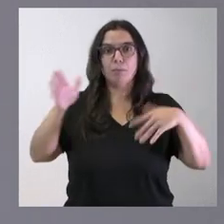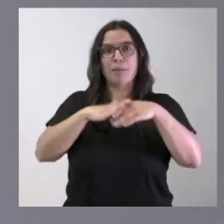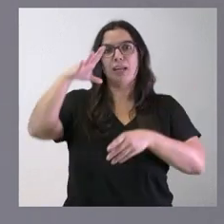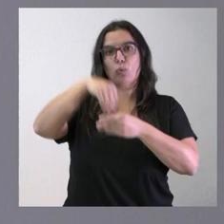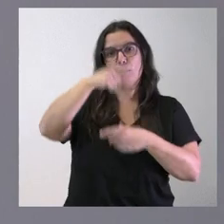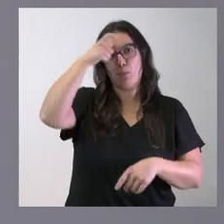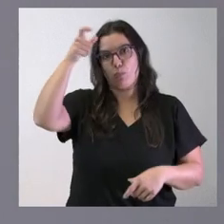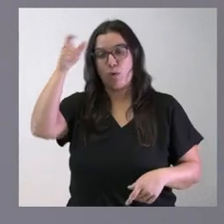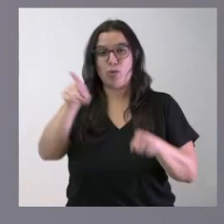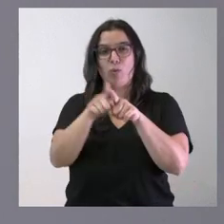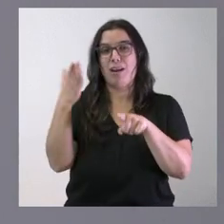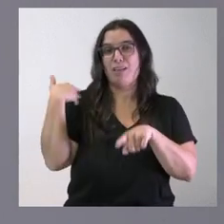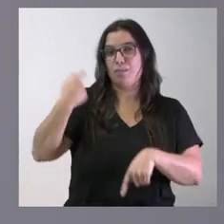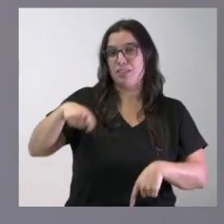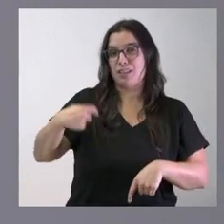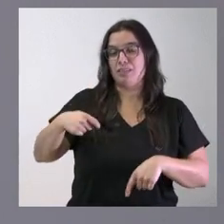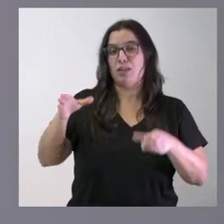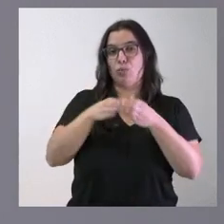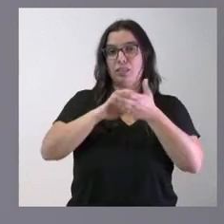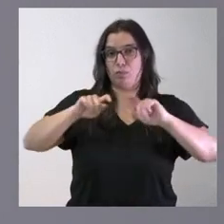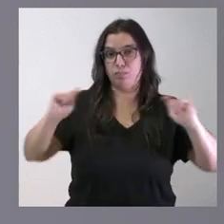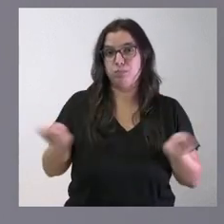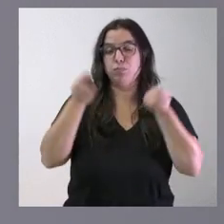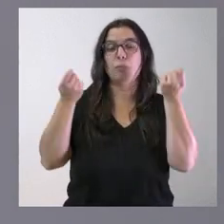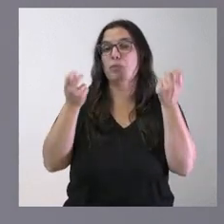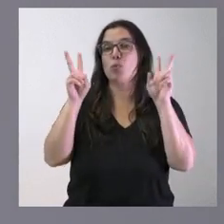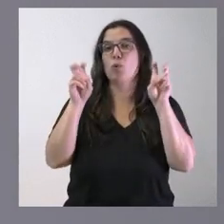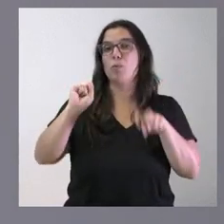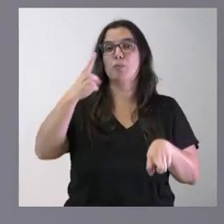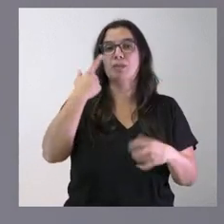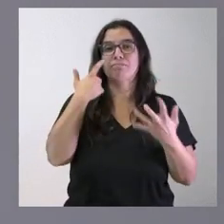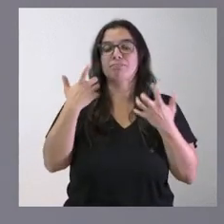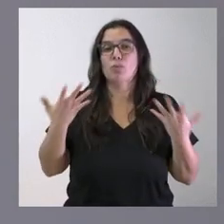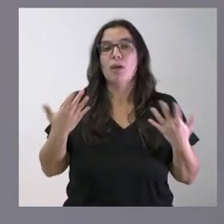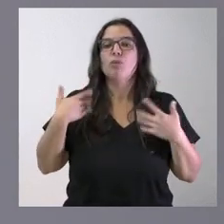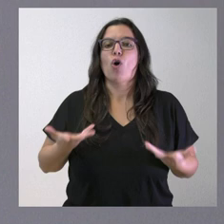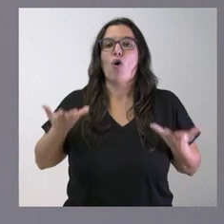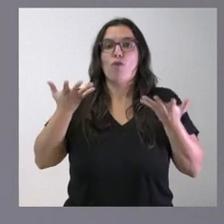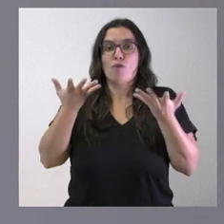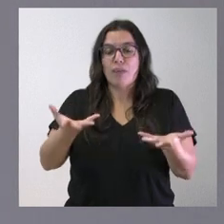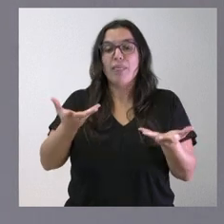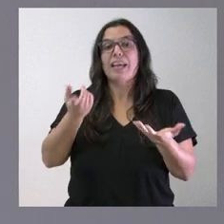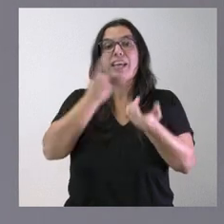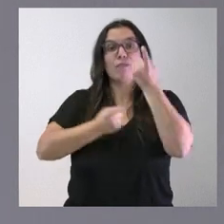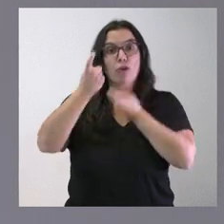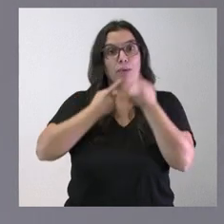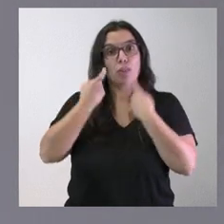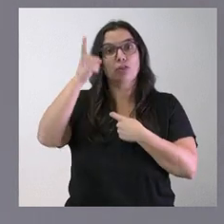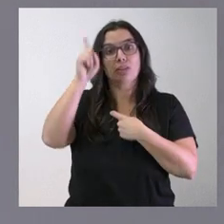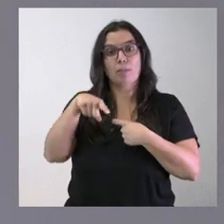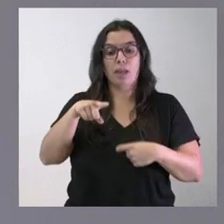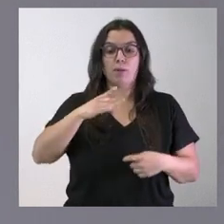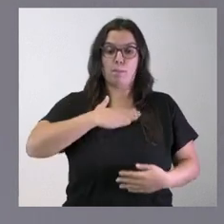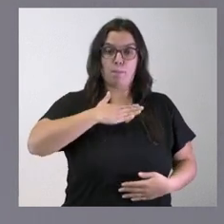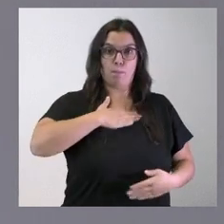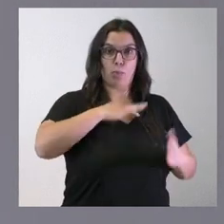tal y como ayer anunció el presidente de la Junta de Castilla y León. La principal novedad es que se ofrece la posibilidad de dar información también, no solo sobre los